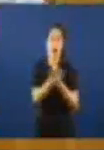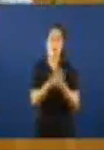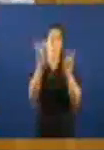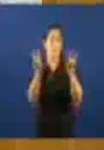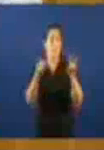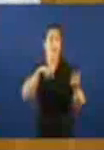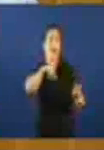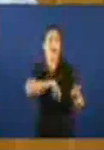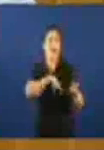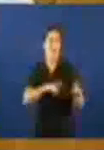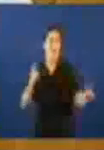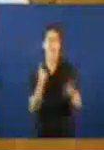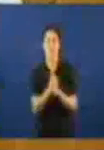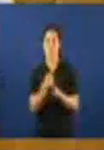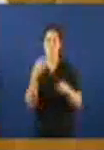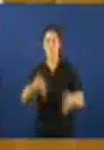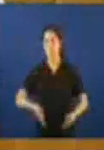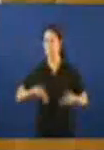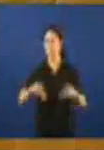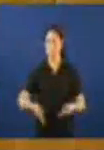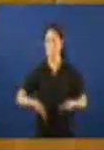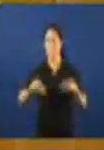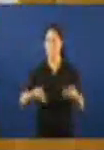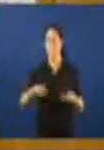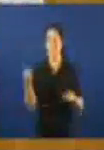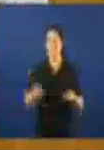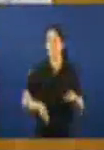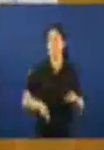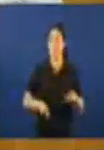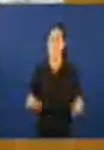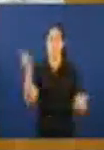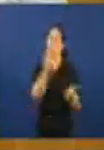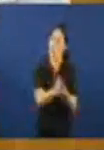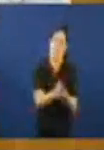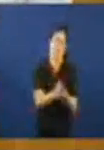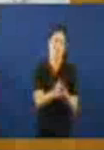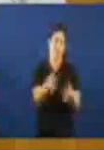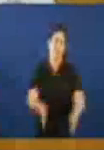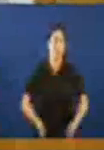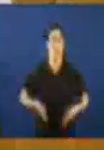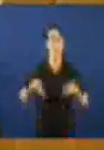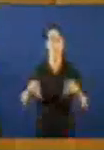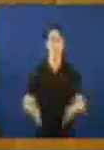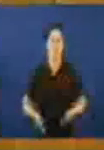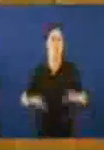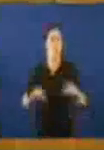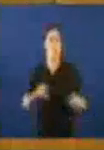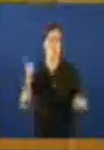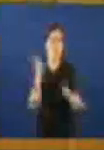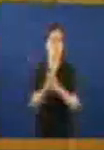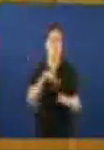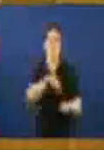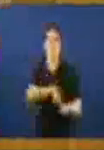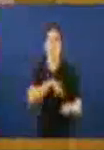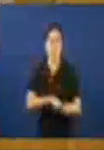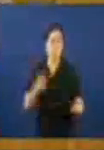días e invocan. Pois iso exactamente, metafóricamente, é o mesmo. Volven ao lugar do crime. Vostedes violan a ética, violan... Aquí non